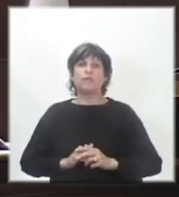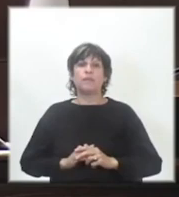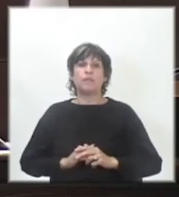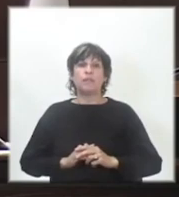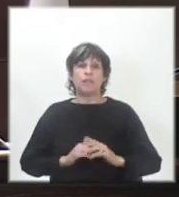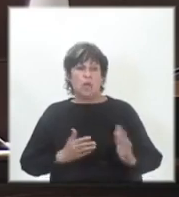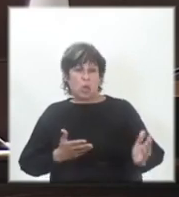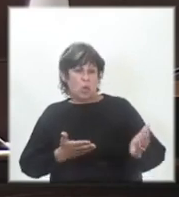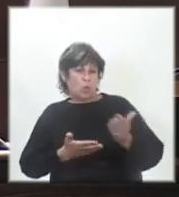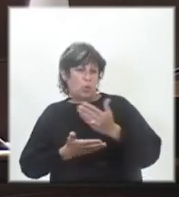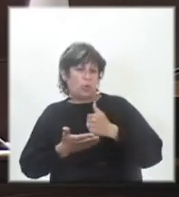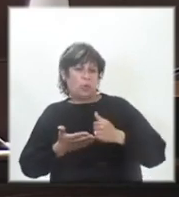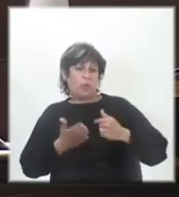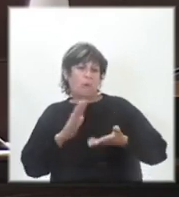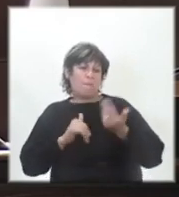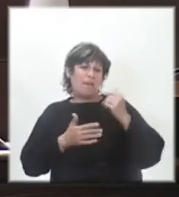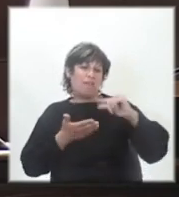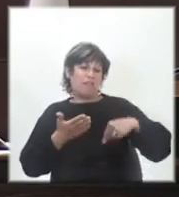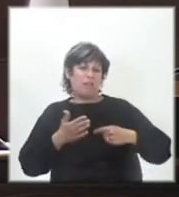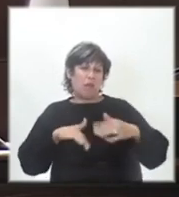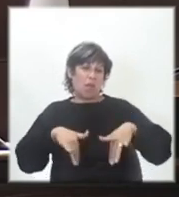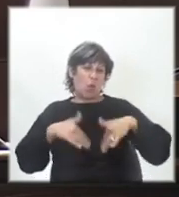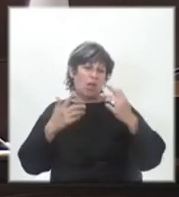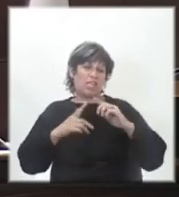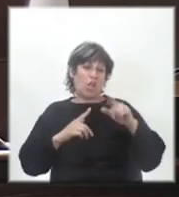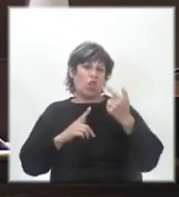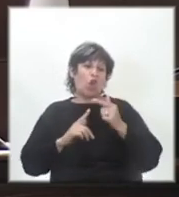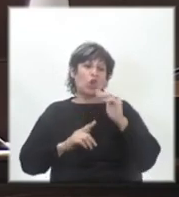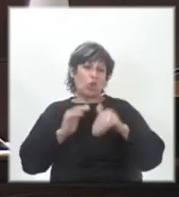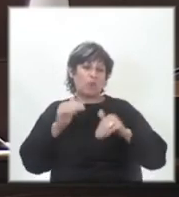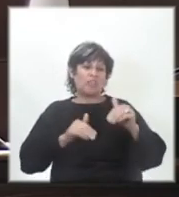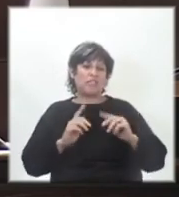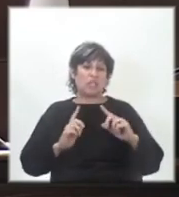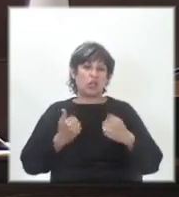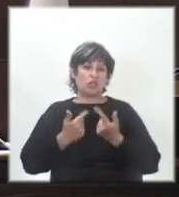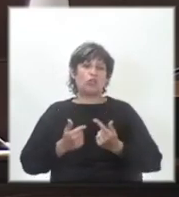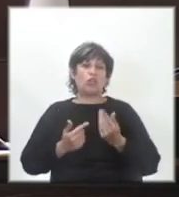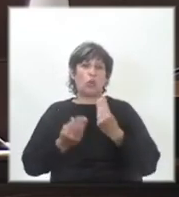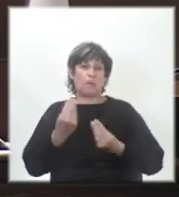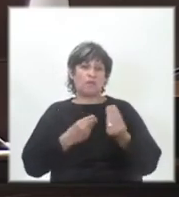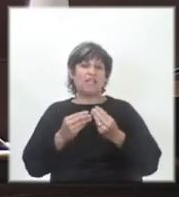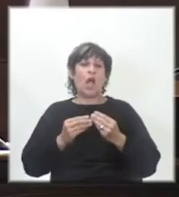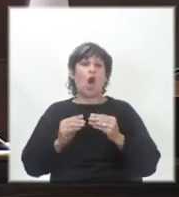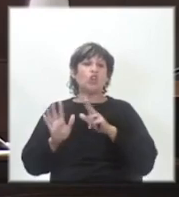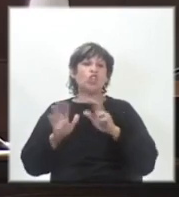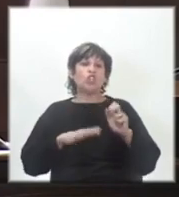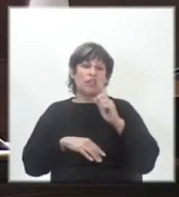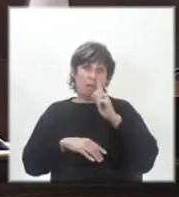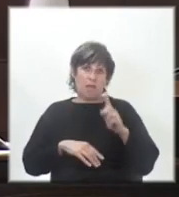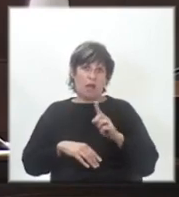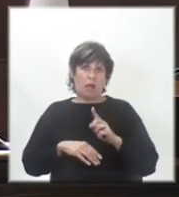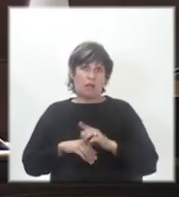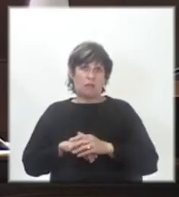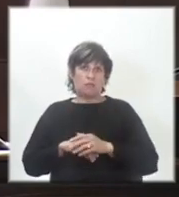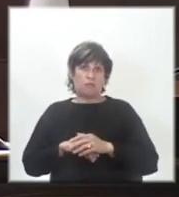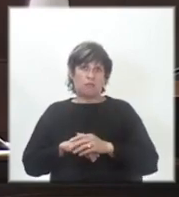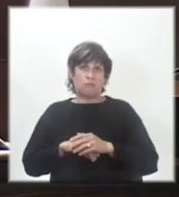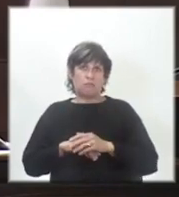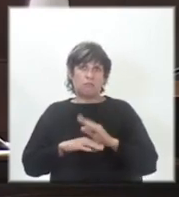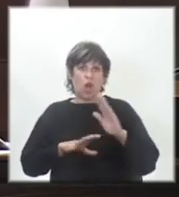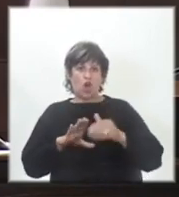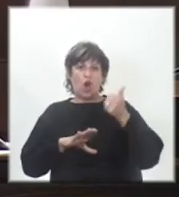juntamos más firma que cualquiera de los otros plebiscitos en los que nos presentamos. 800.000. Nos ganó la gente.